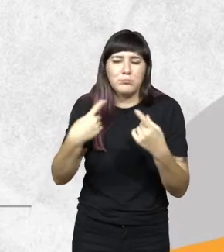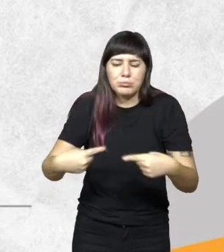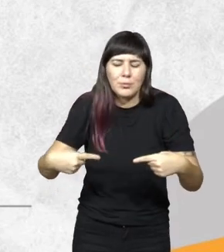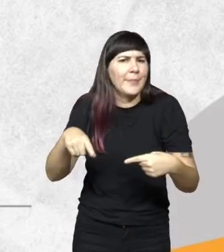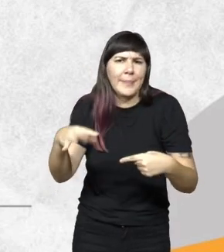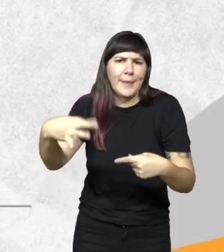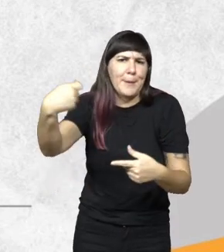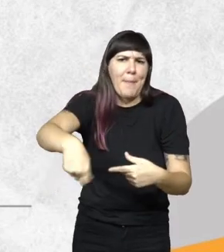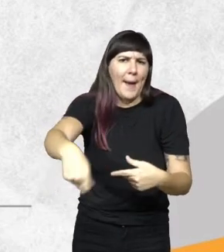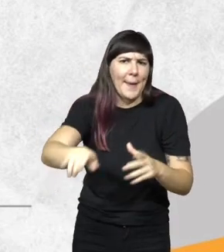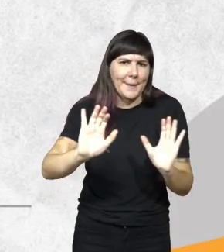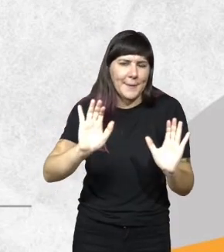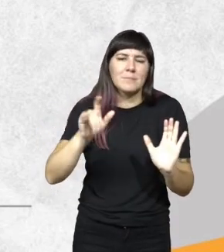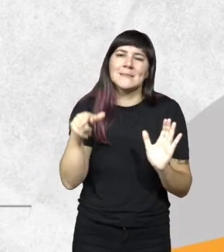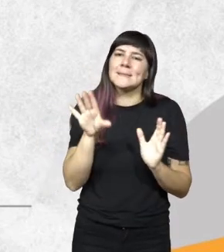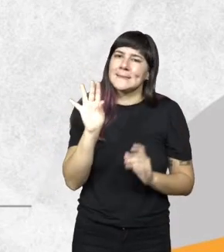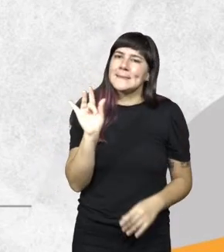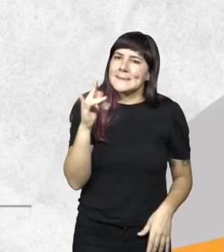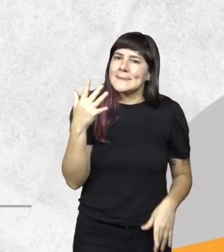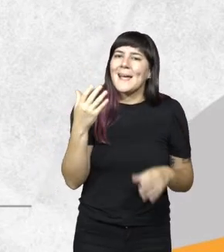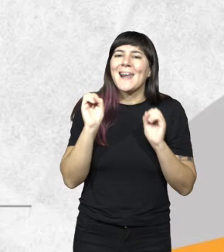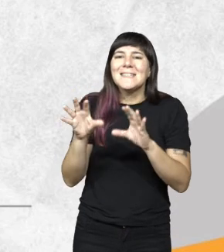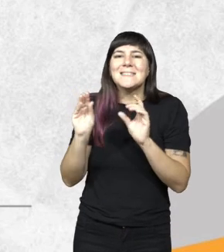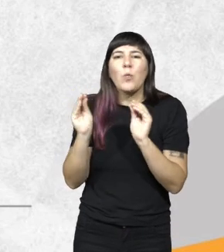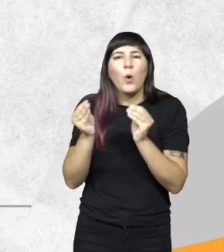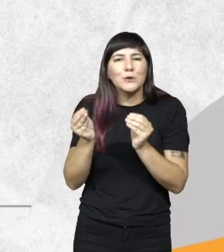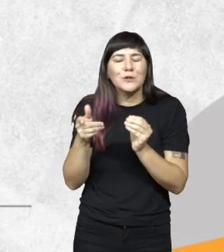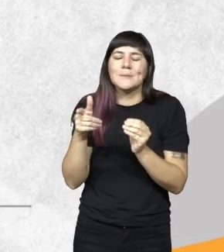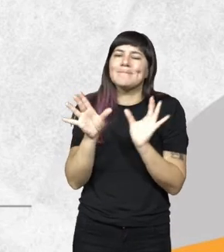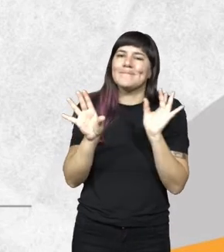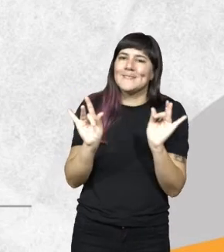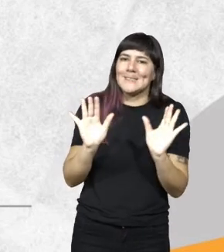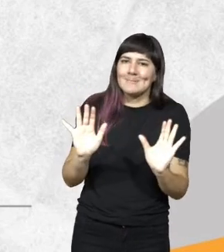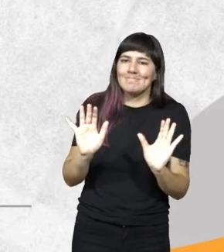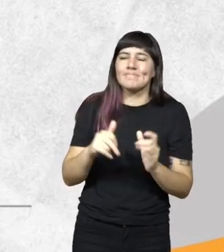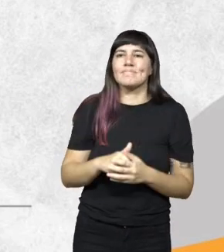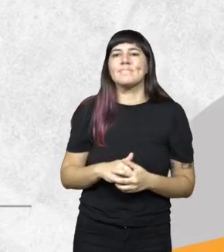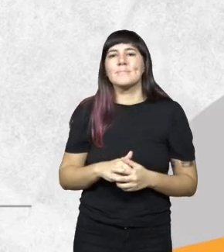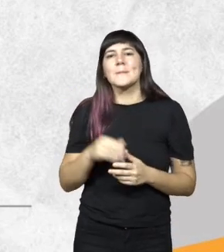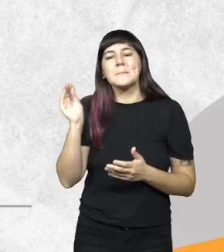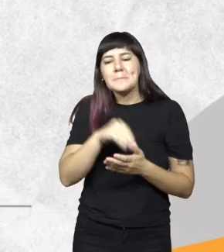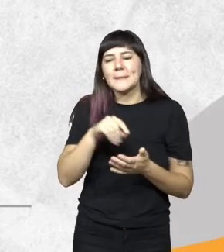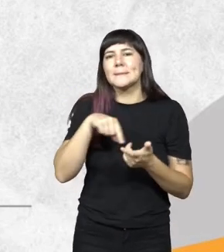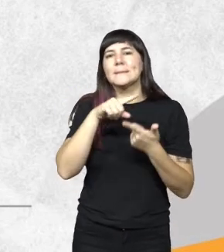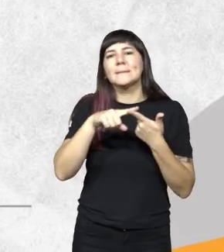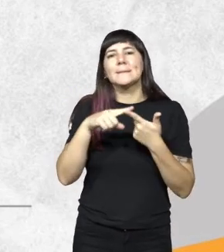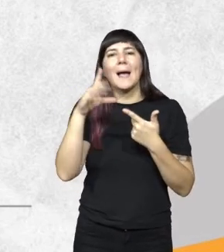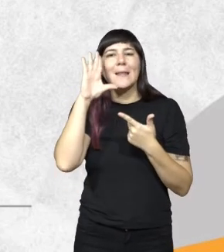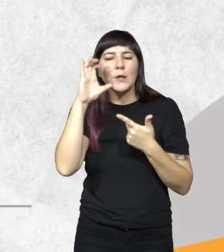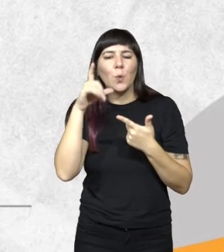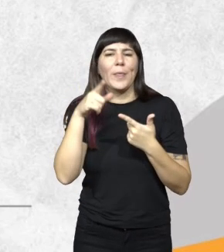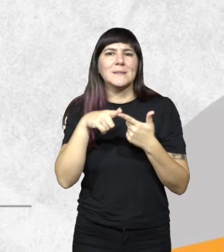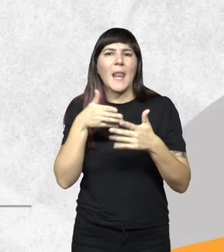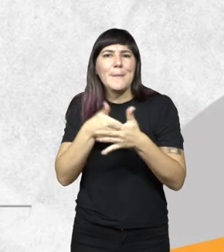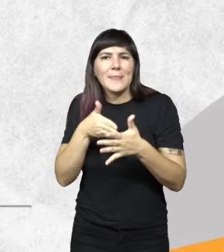complejiza muchísimo más la gestión de los residuos. A su vez, bueno, como dijimos, aptitudes limitantes y por supuesto, las